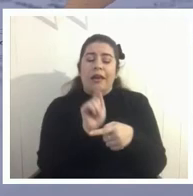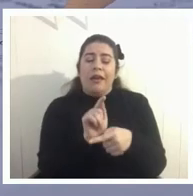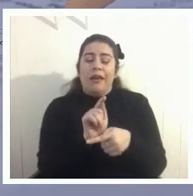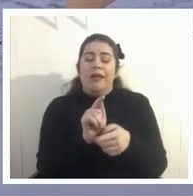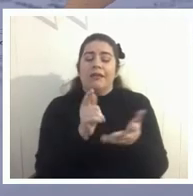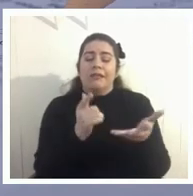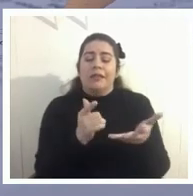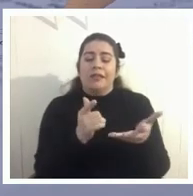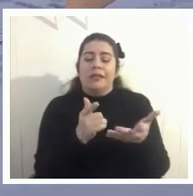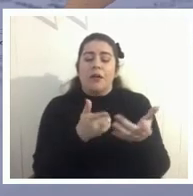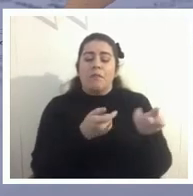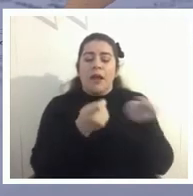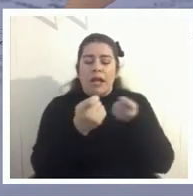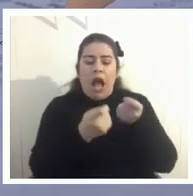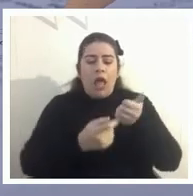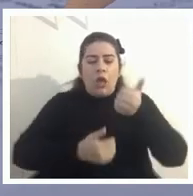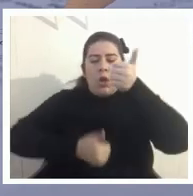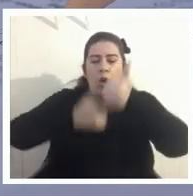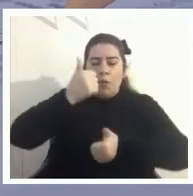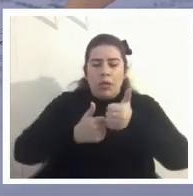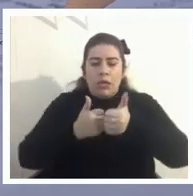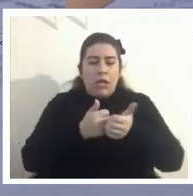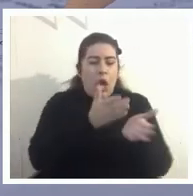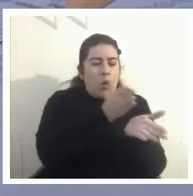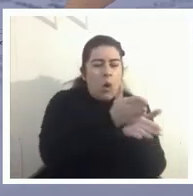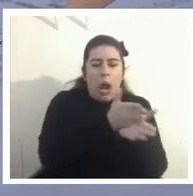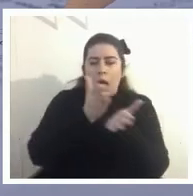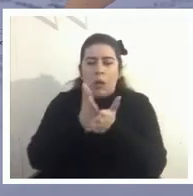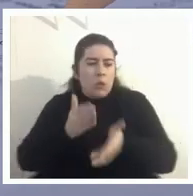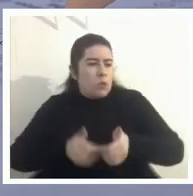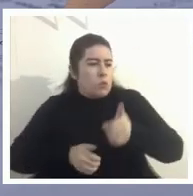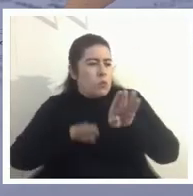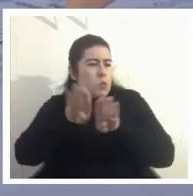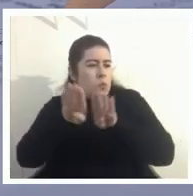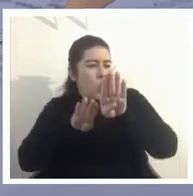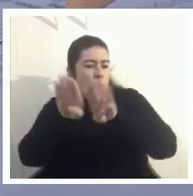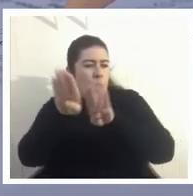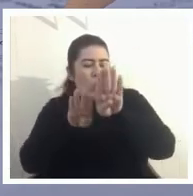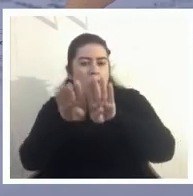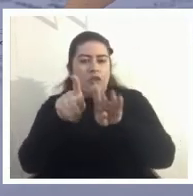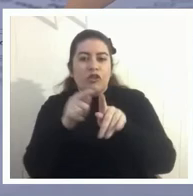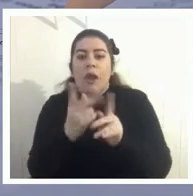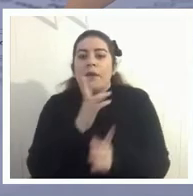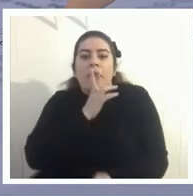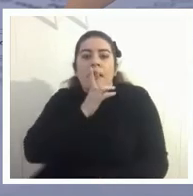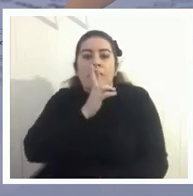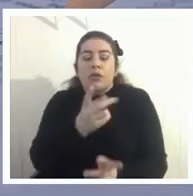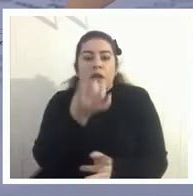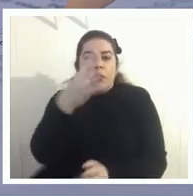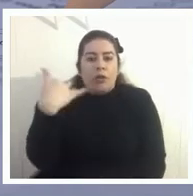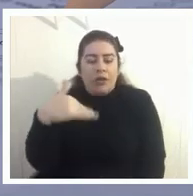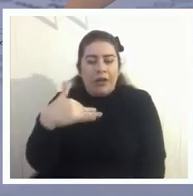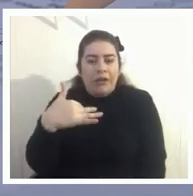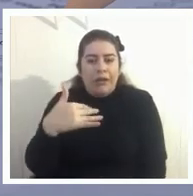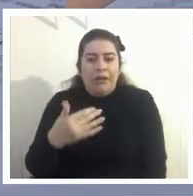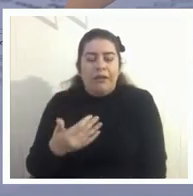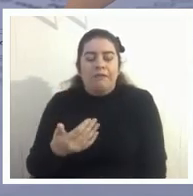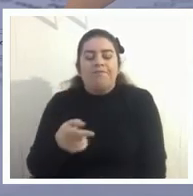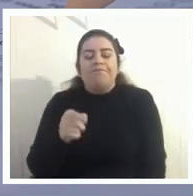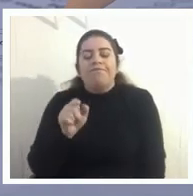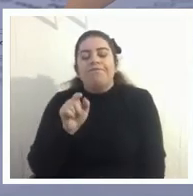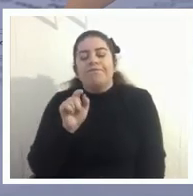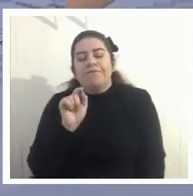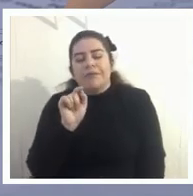mercado y competencia entre las escuelas como si estuvieran produciendo solamente ciertos resultados esto es es un